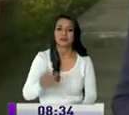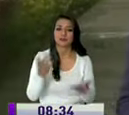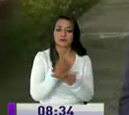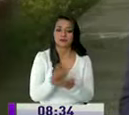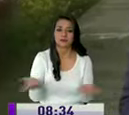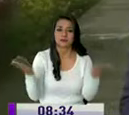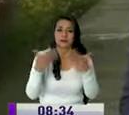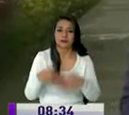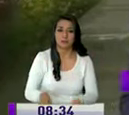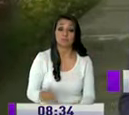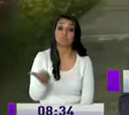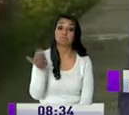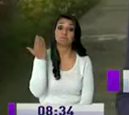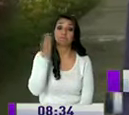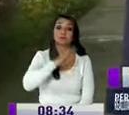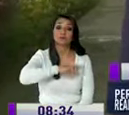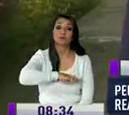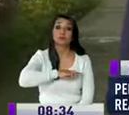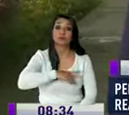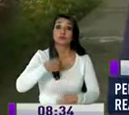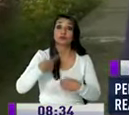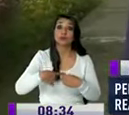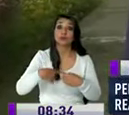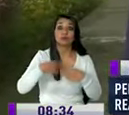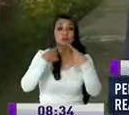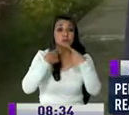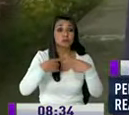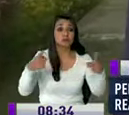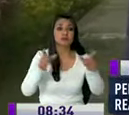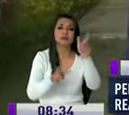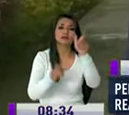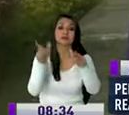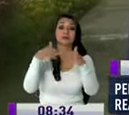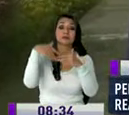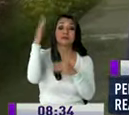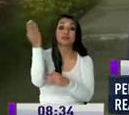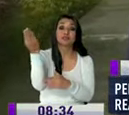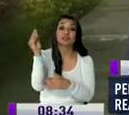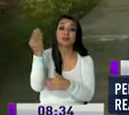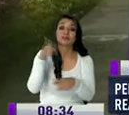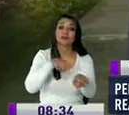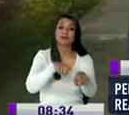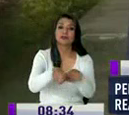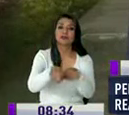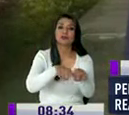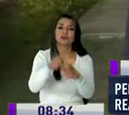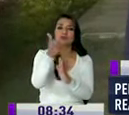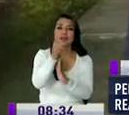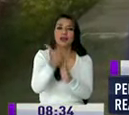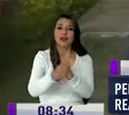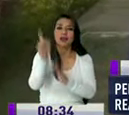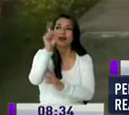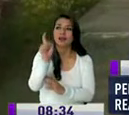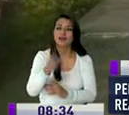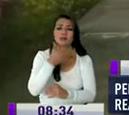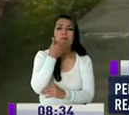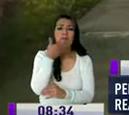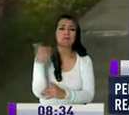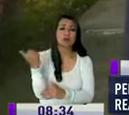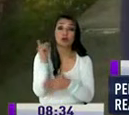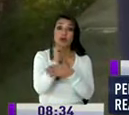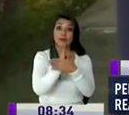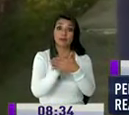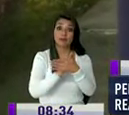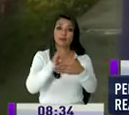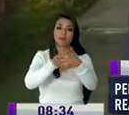algunos días el municipio de Quito convocó a la ciudadanía especialmente a los jóvenes a un concurso de arte urbano los mejores bocetos fueron